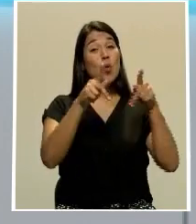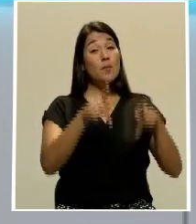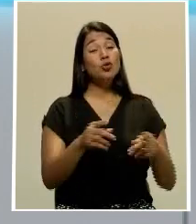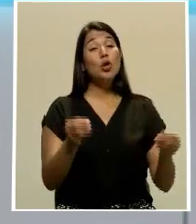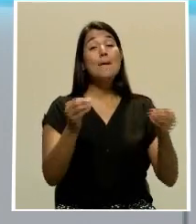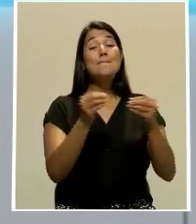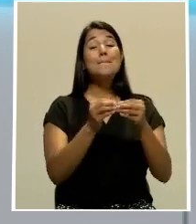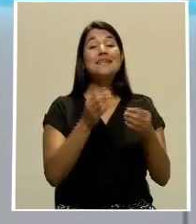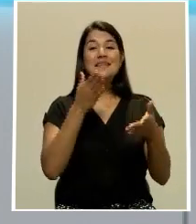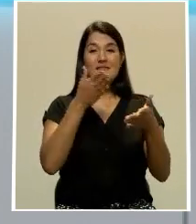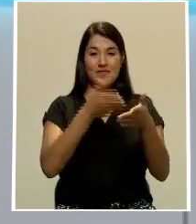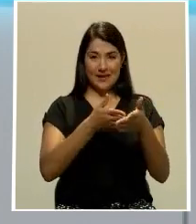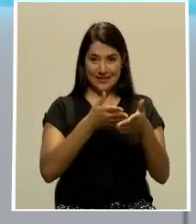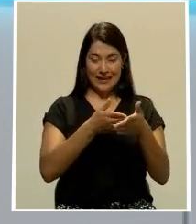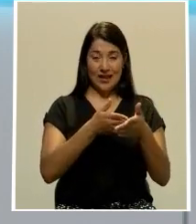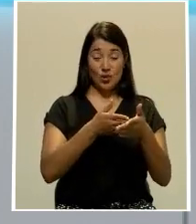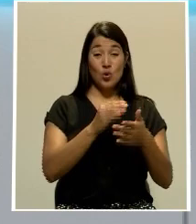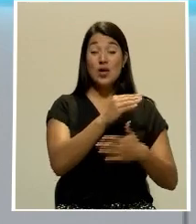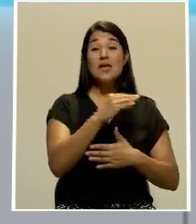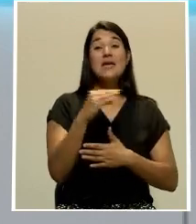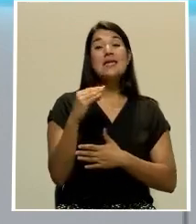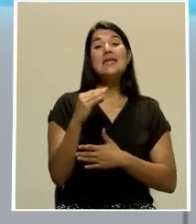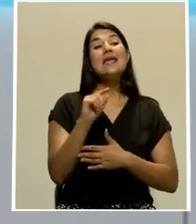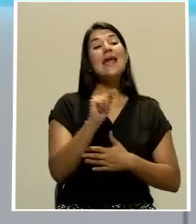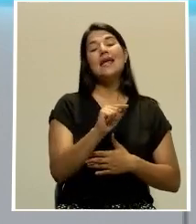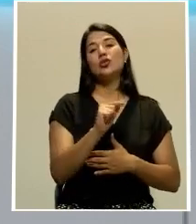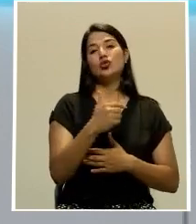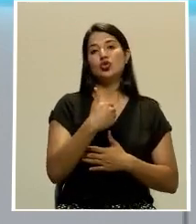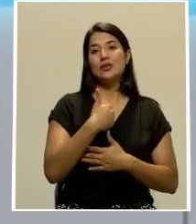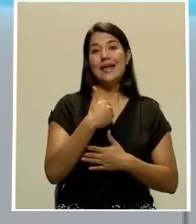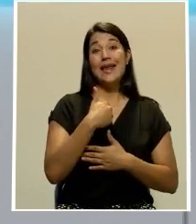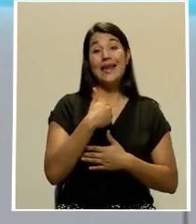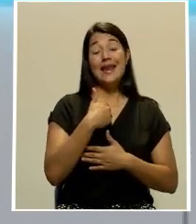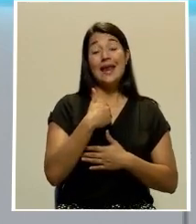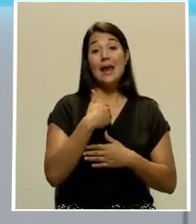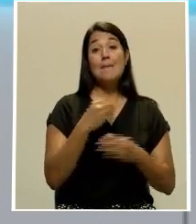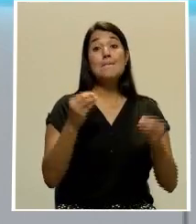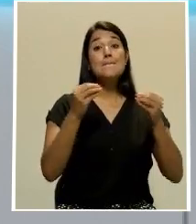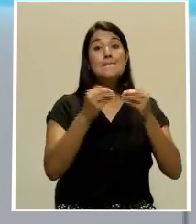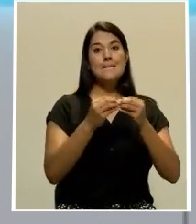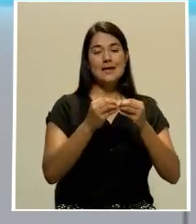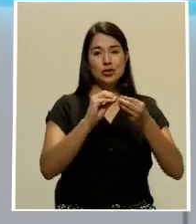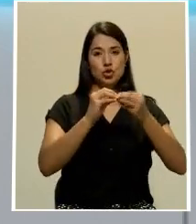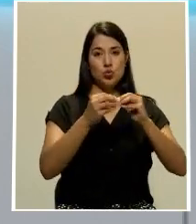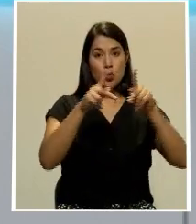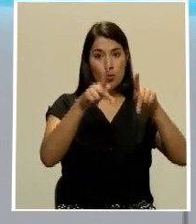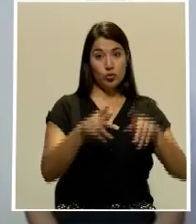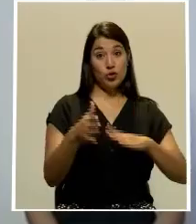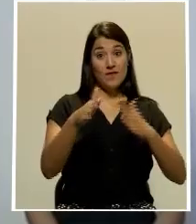y es el sector poblacional que registra mayor fallecimiento por el virus.